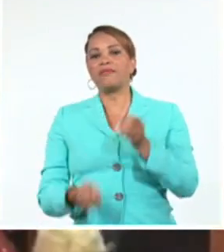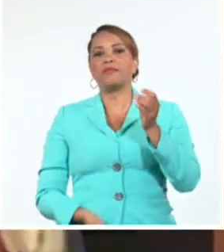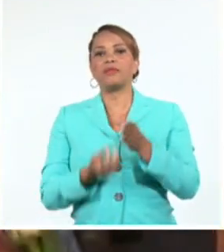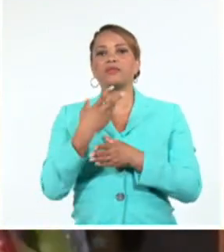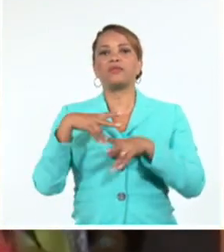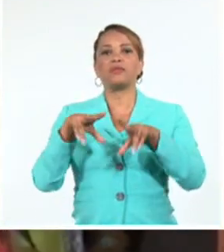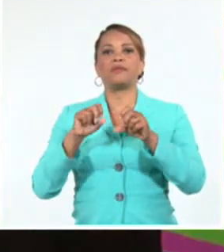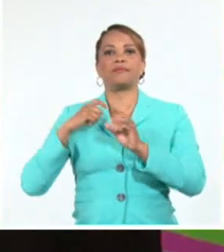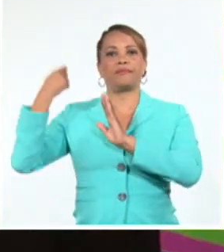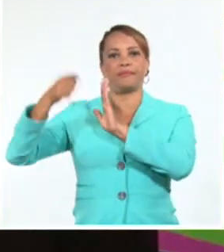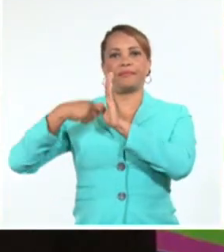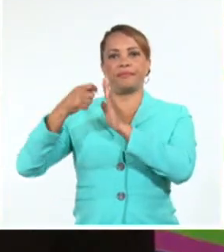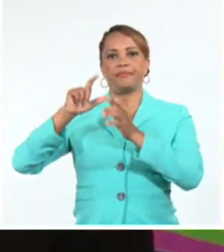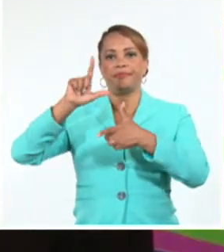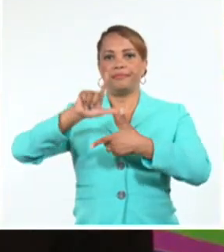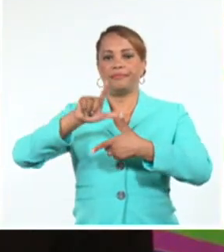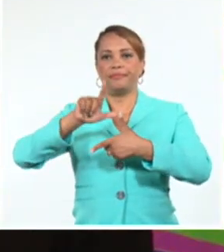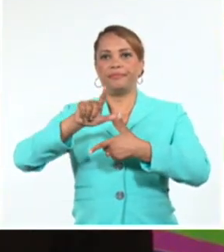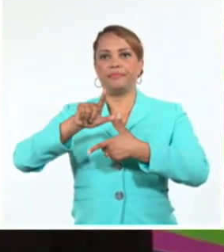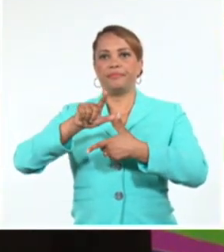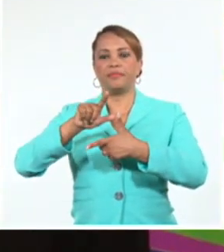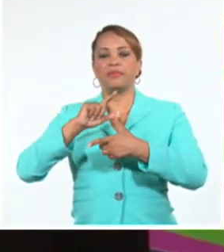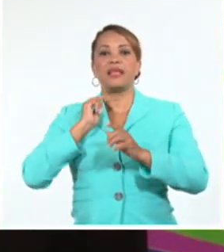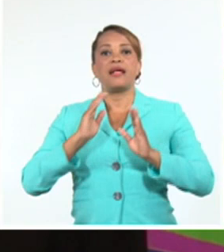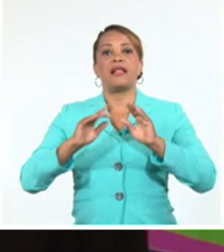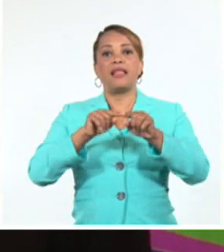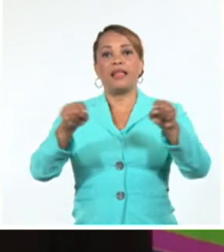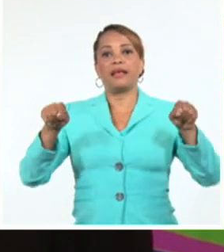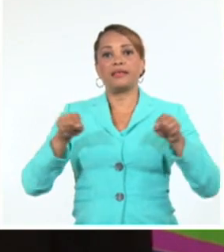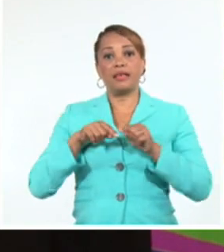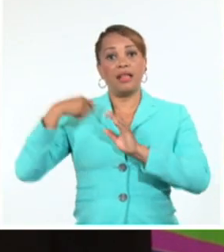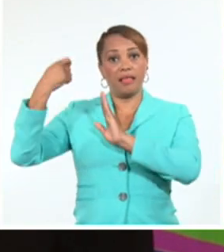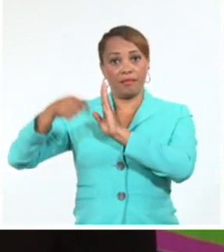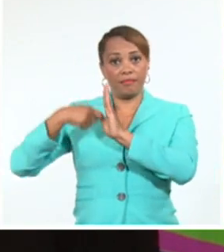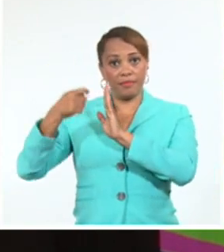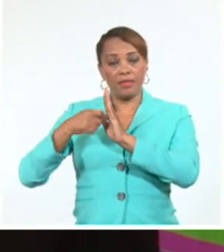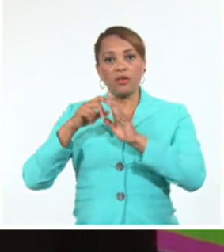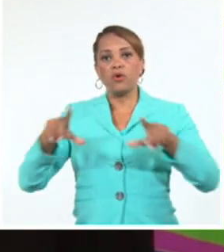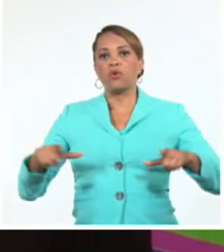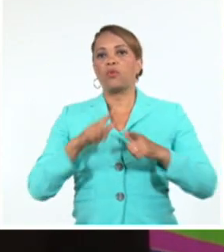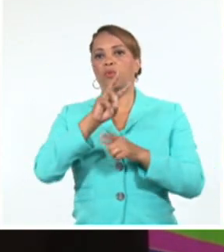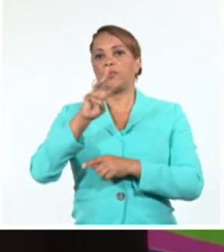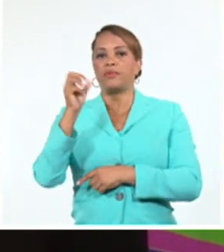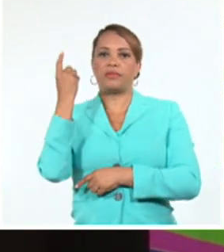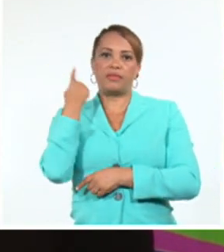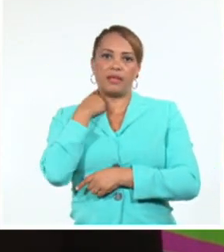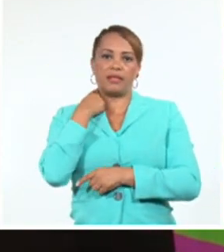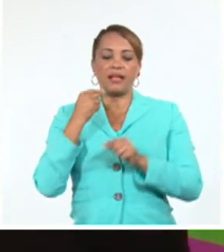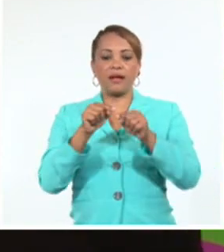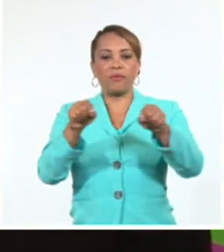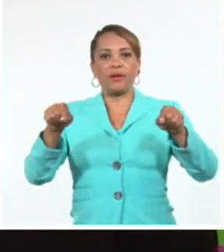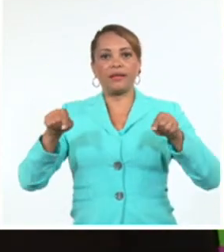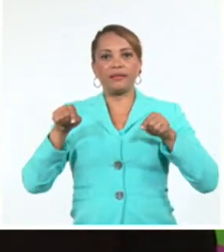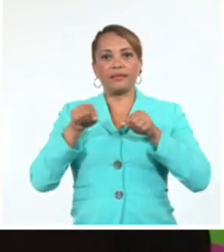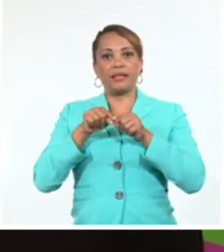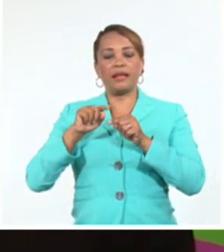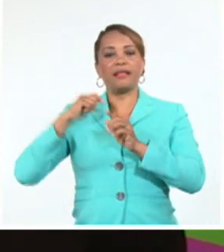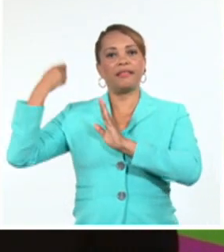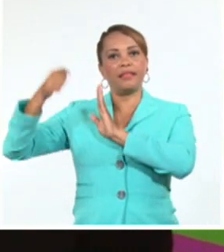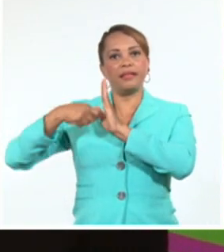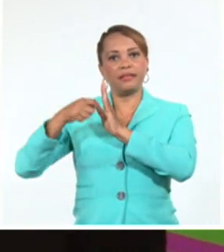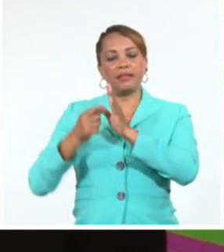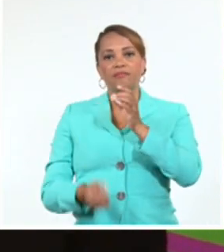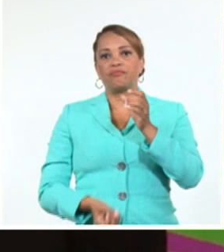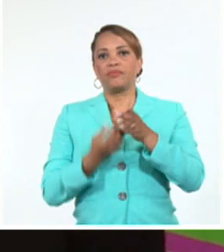Latinoamericano. La sala de cine en la Uber Rocha cumple 30 años. Esta es una sala de cine inaugurada por Gabriel García